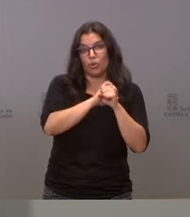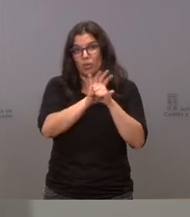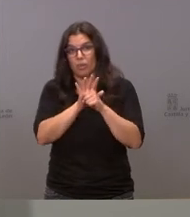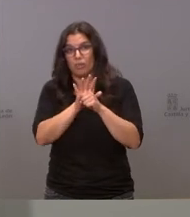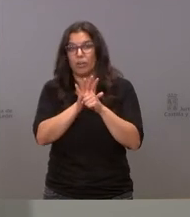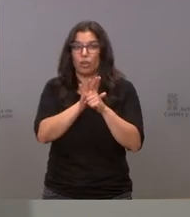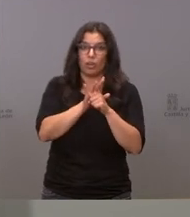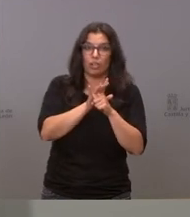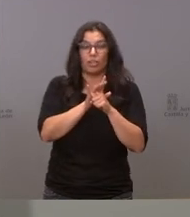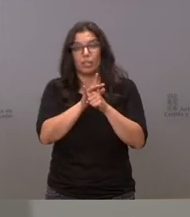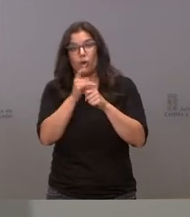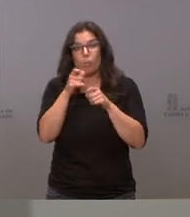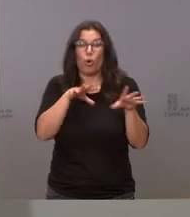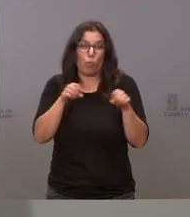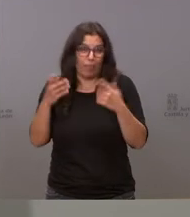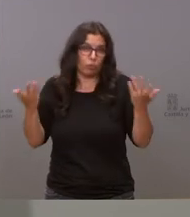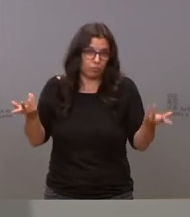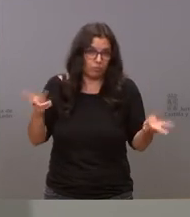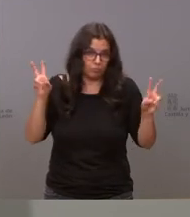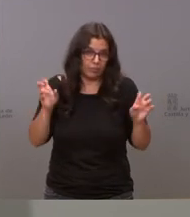poco ocupados últimamente por decirlo